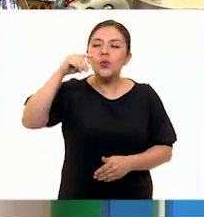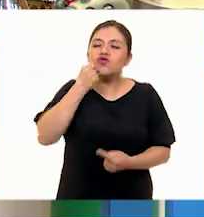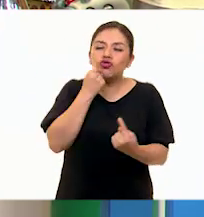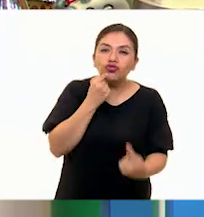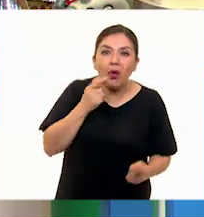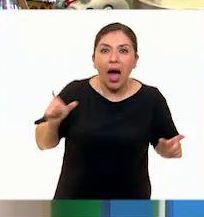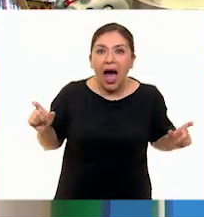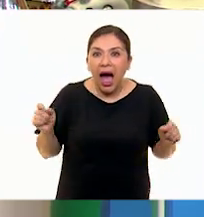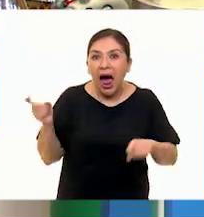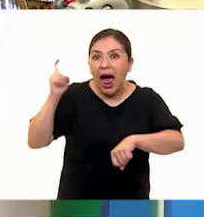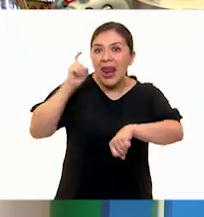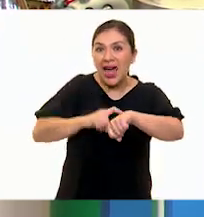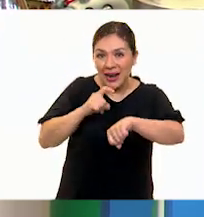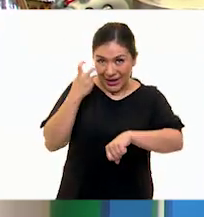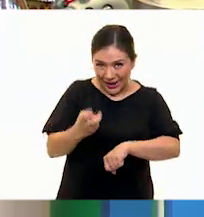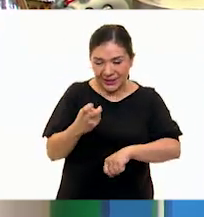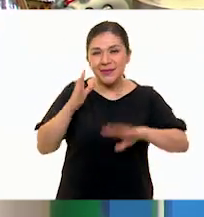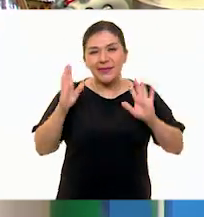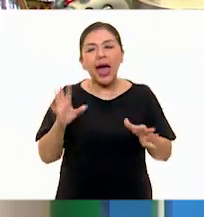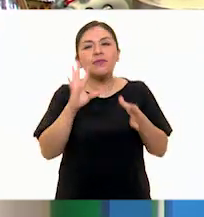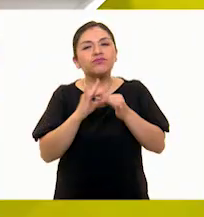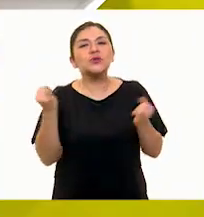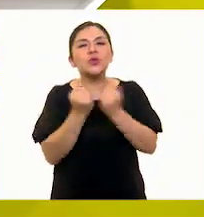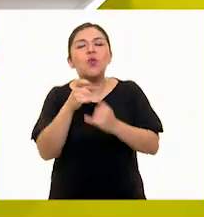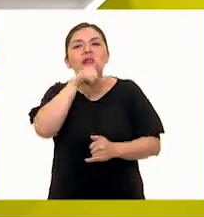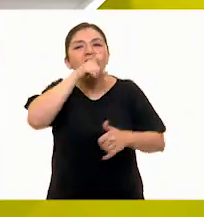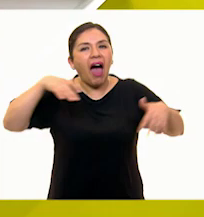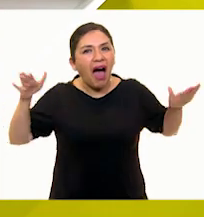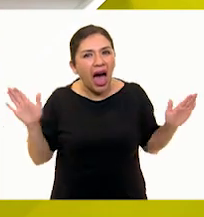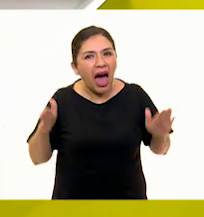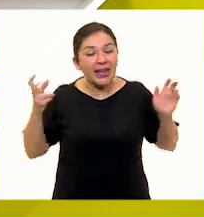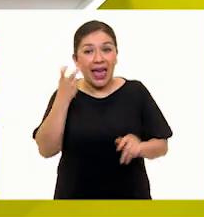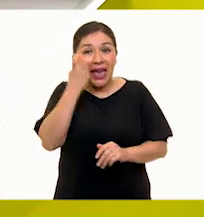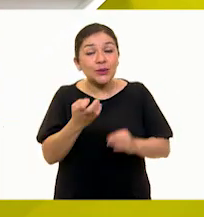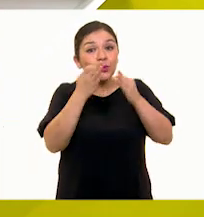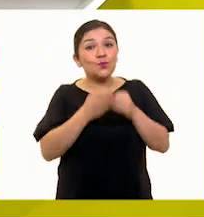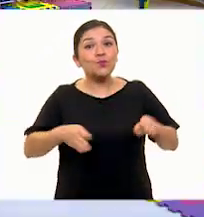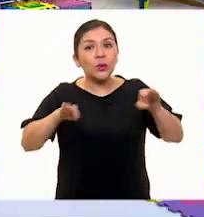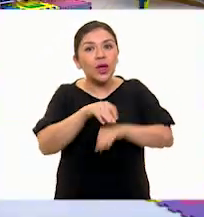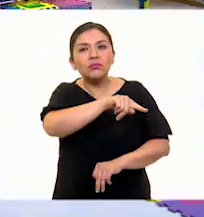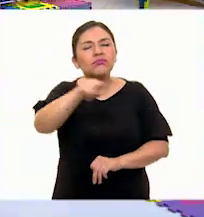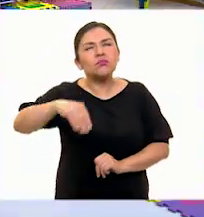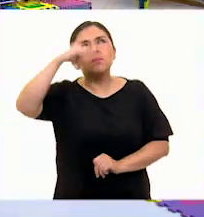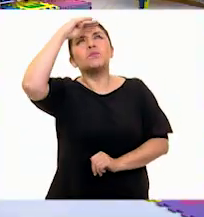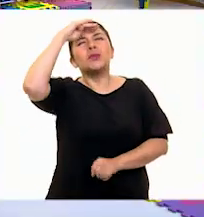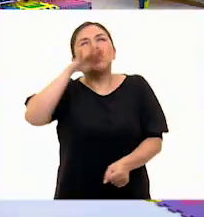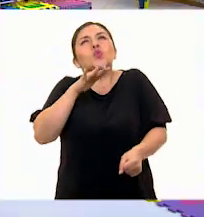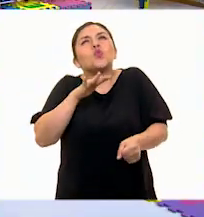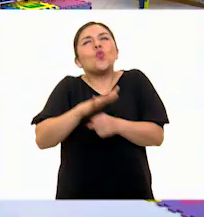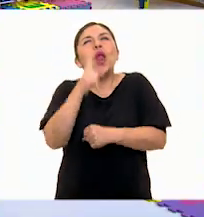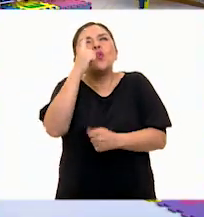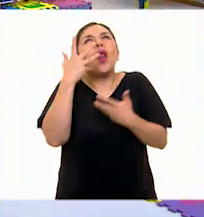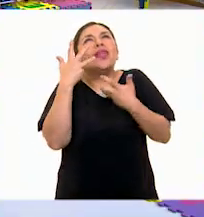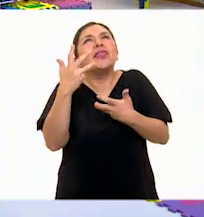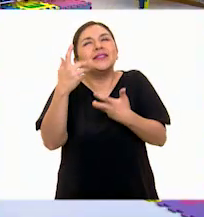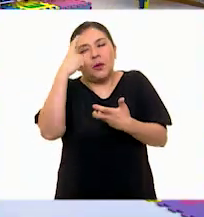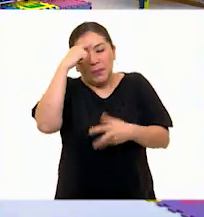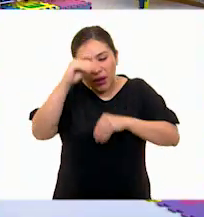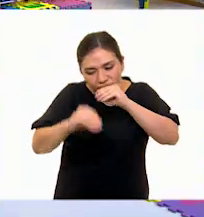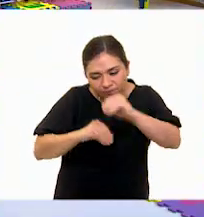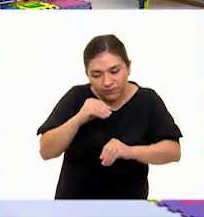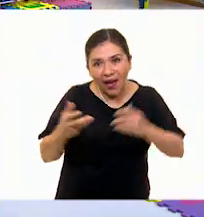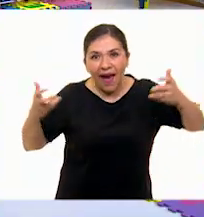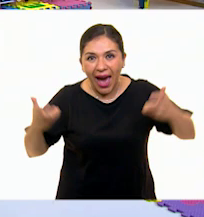y bueno, ya nos platicó también del águila. Entonces, es muy, muy importante que nos inspiremos en algo cuando estamos haciendo una construcción.